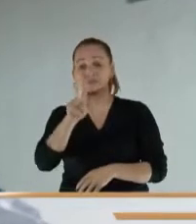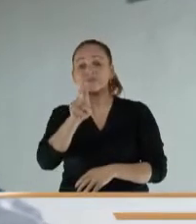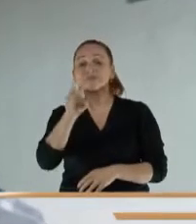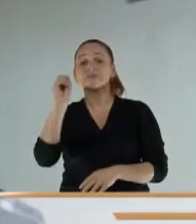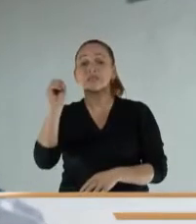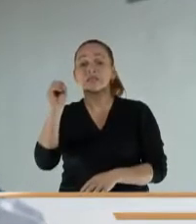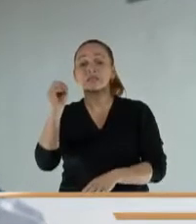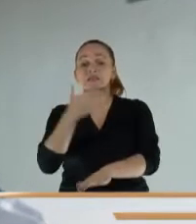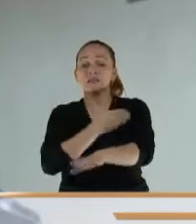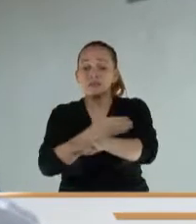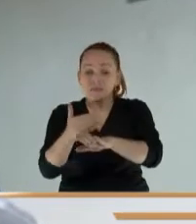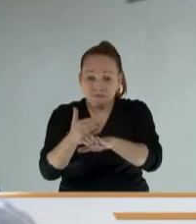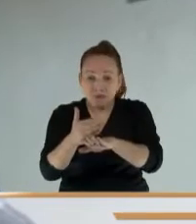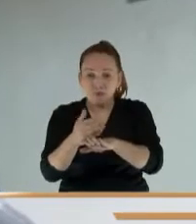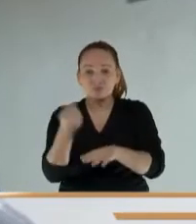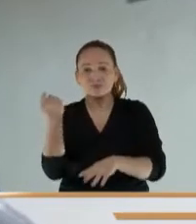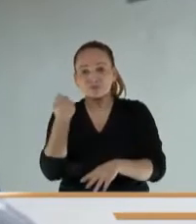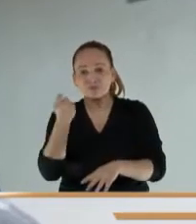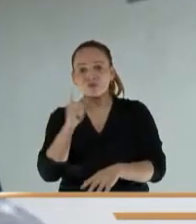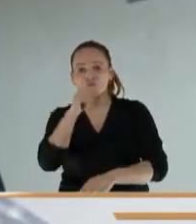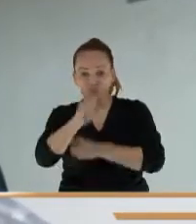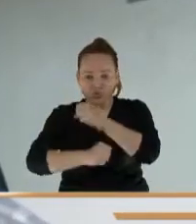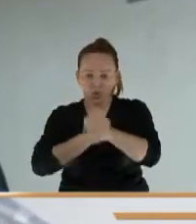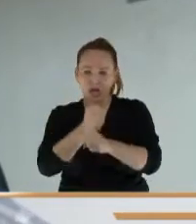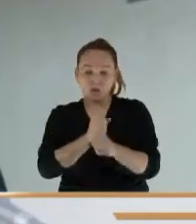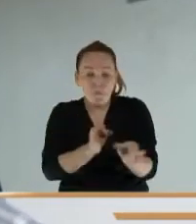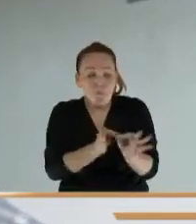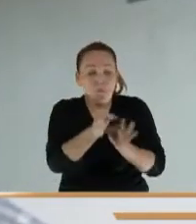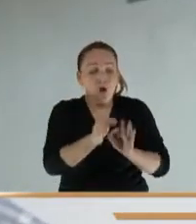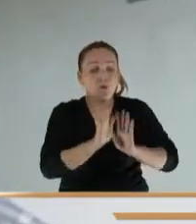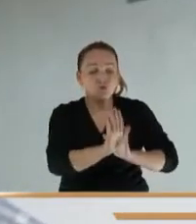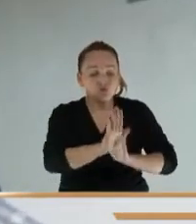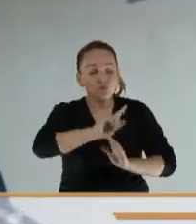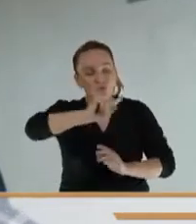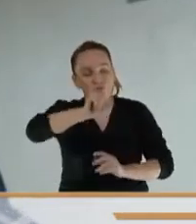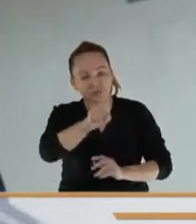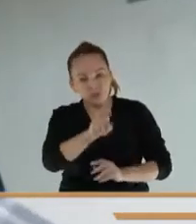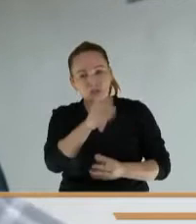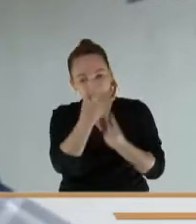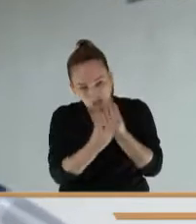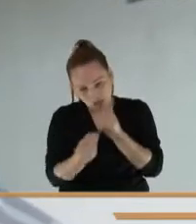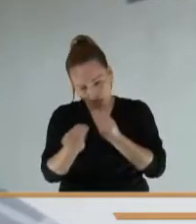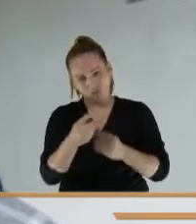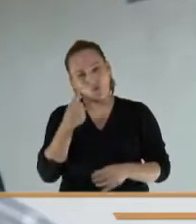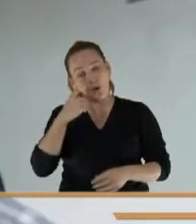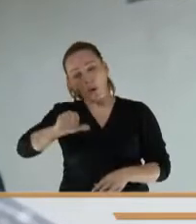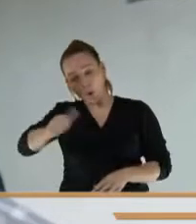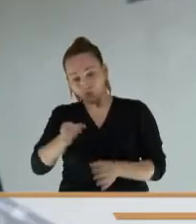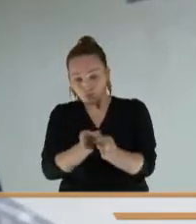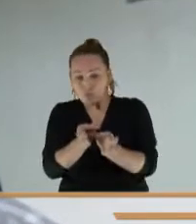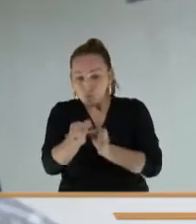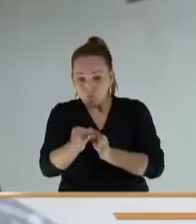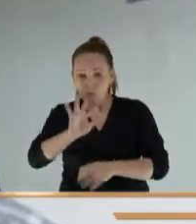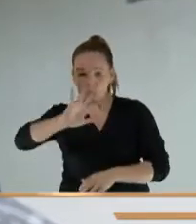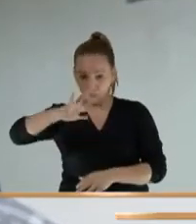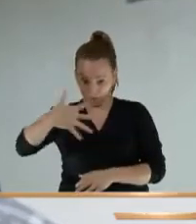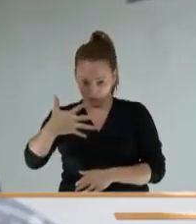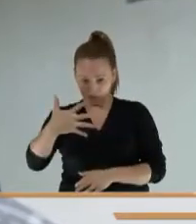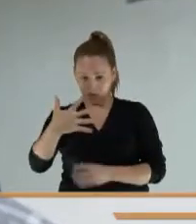en un municipio de sexta categoría. Los municipios de quinta categoría en el país son 41.